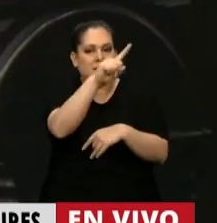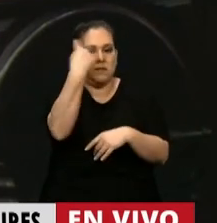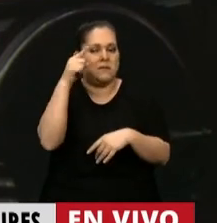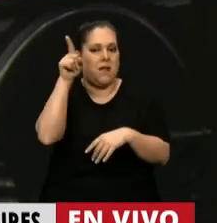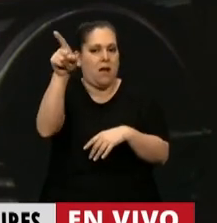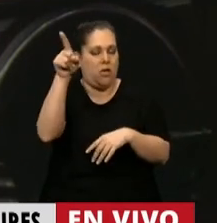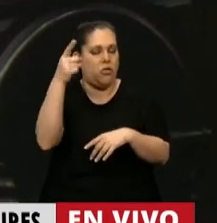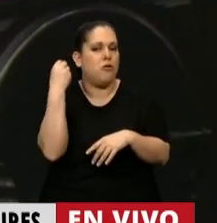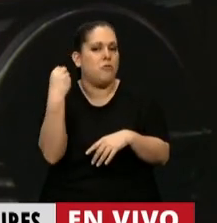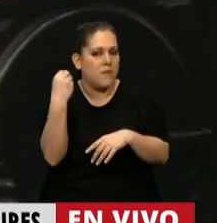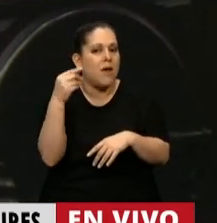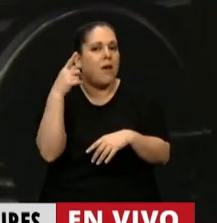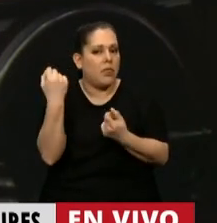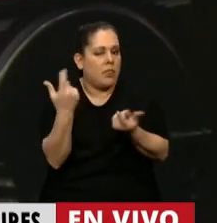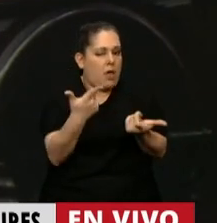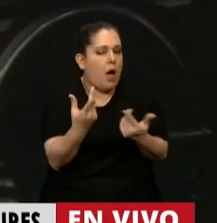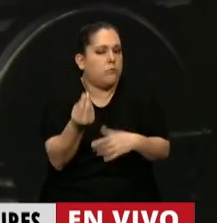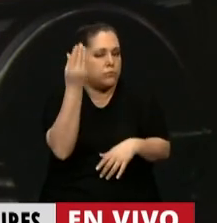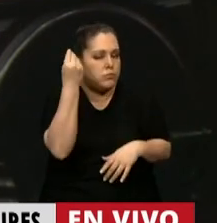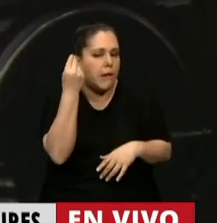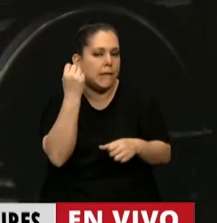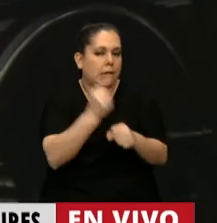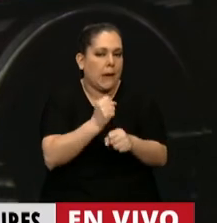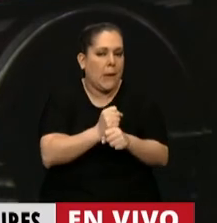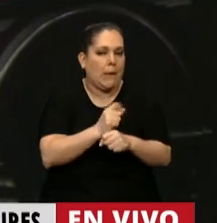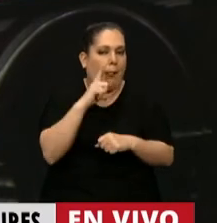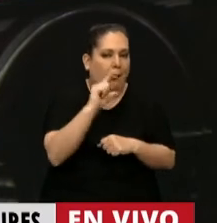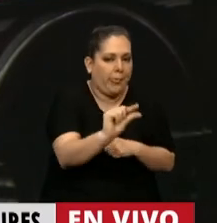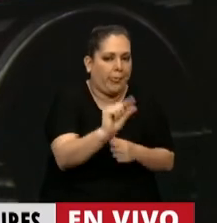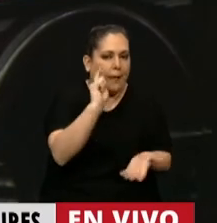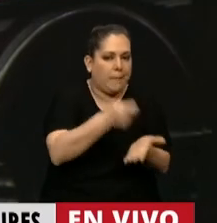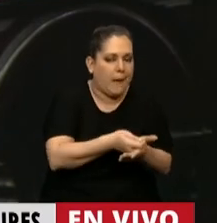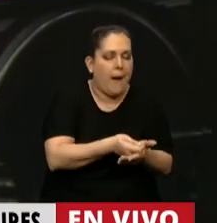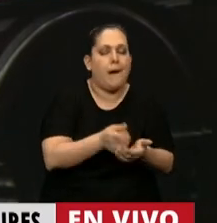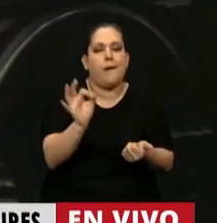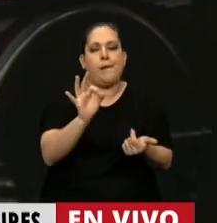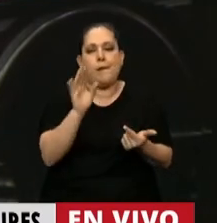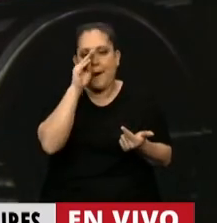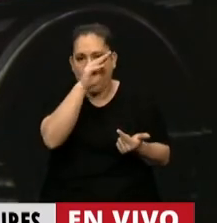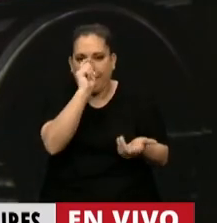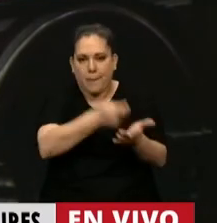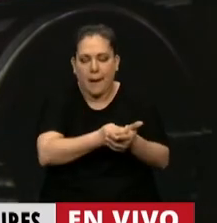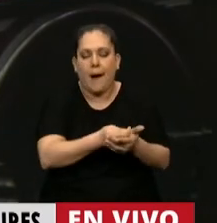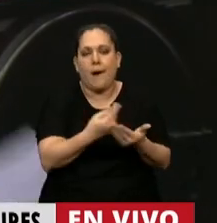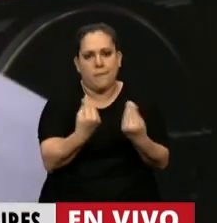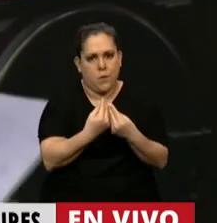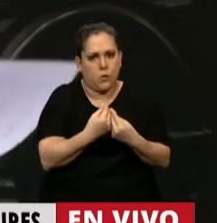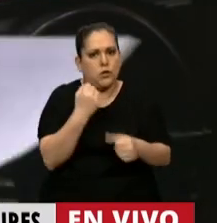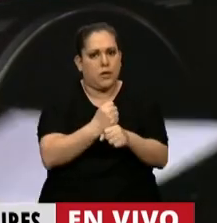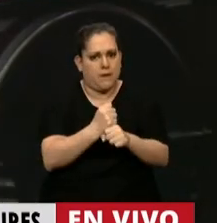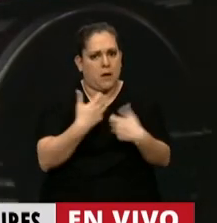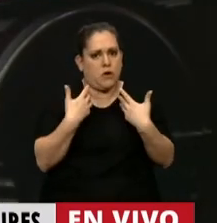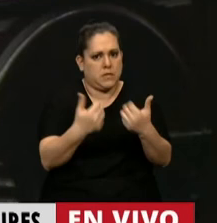veces es el que precariza a muchísimos trabajadores de la salud. Y en este sentido vemos como